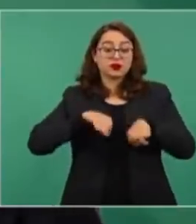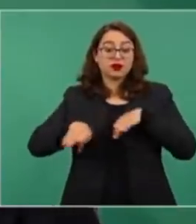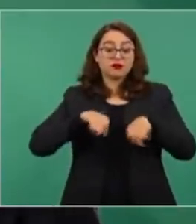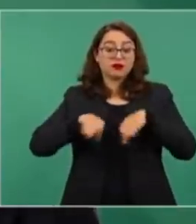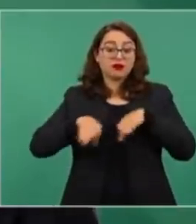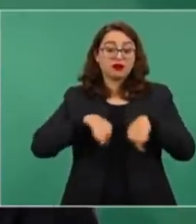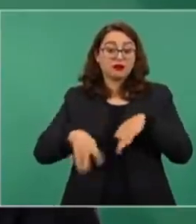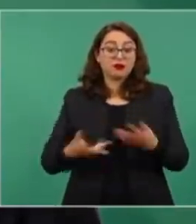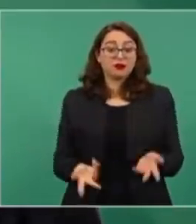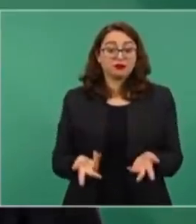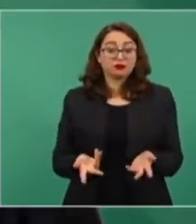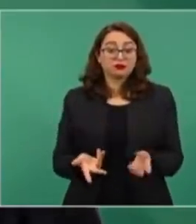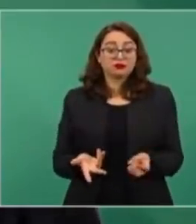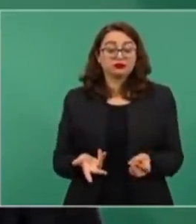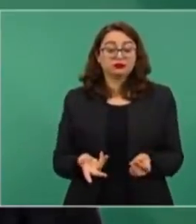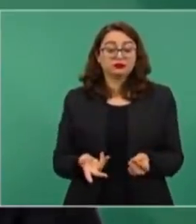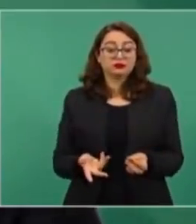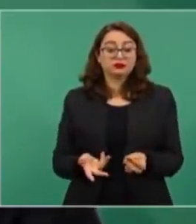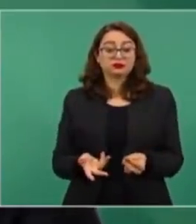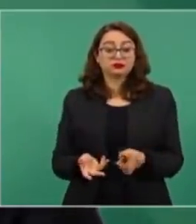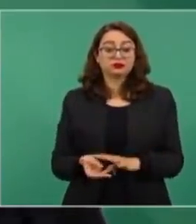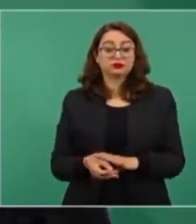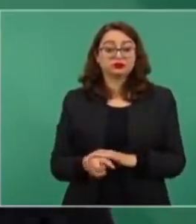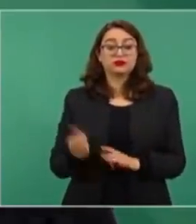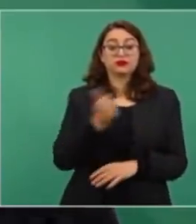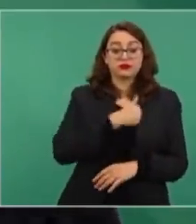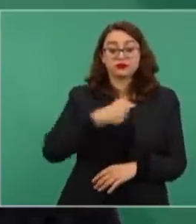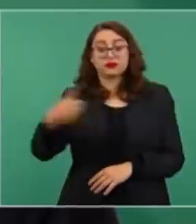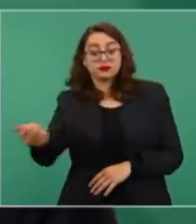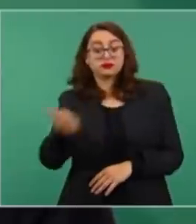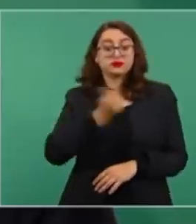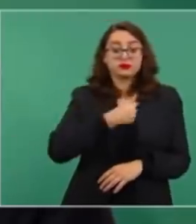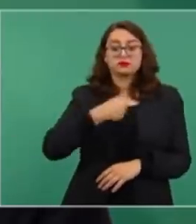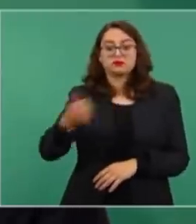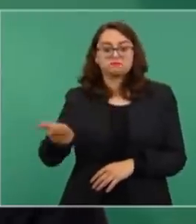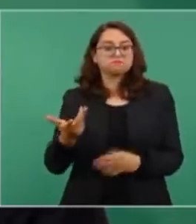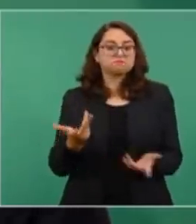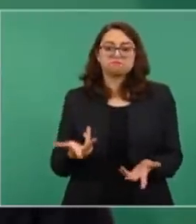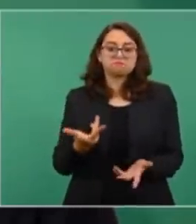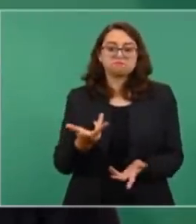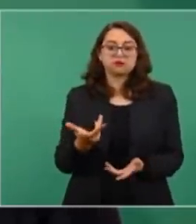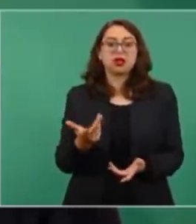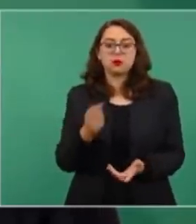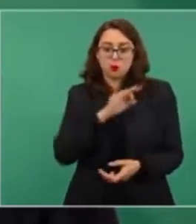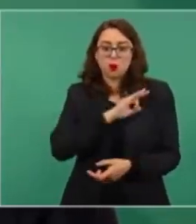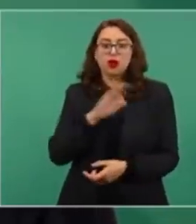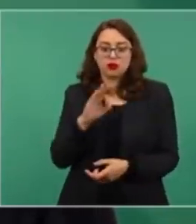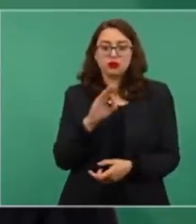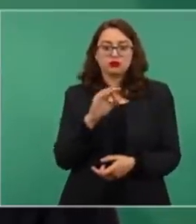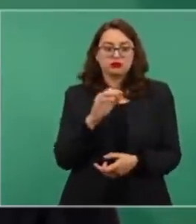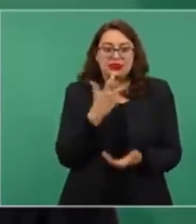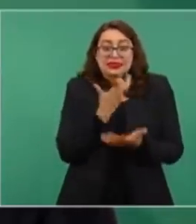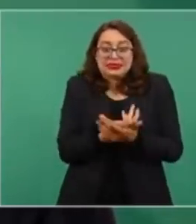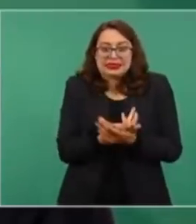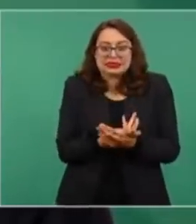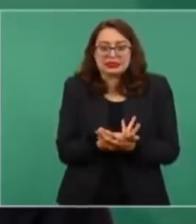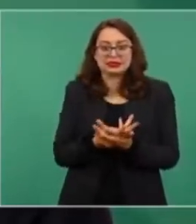no tengo que trasladarme, también descanso un poco más, porque